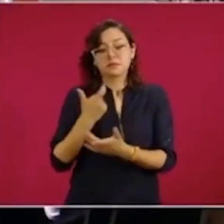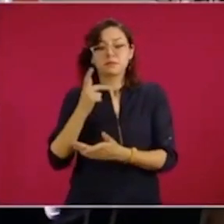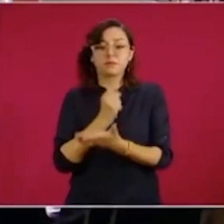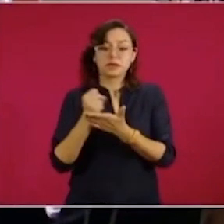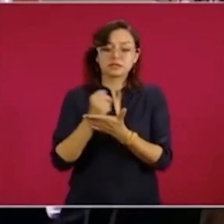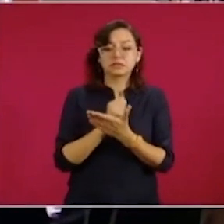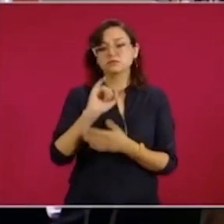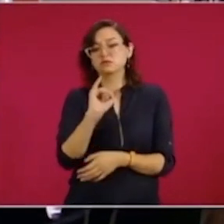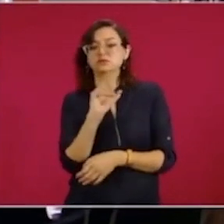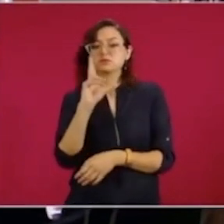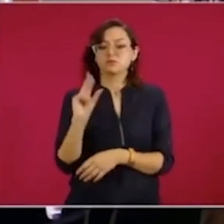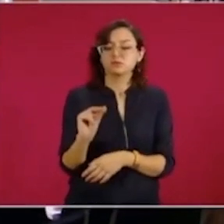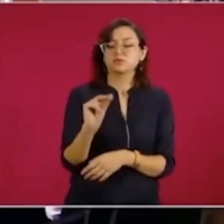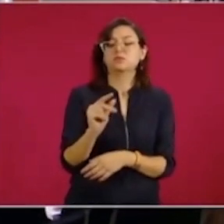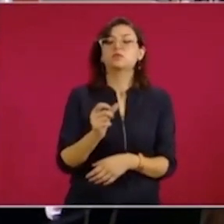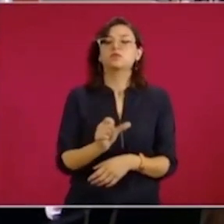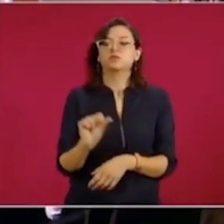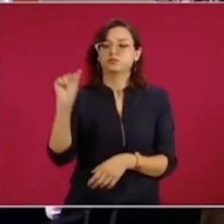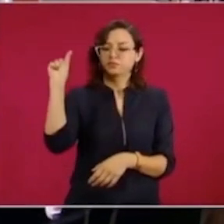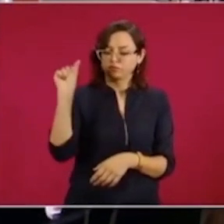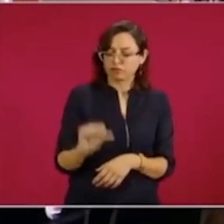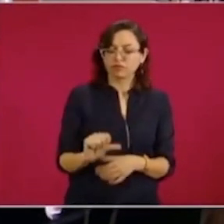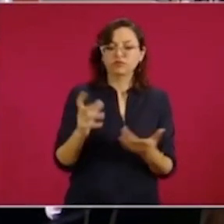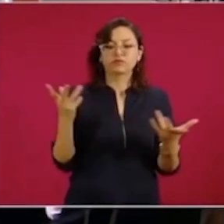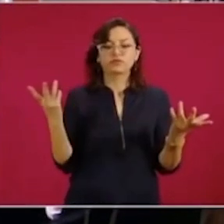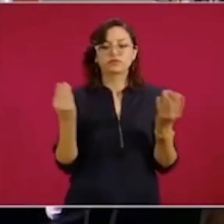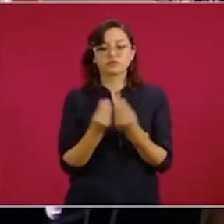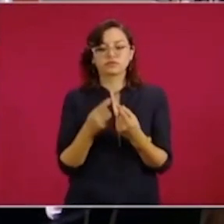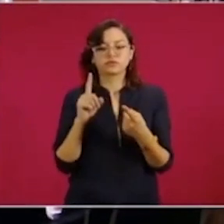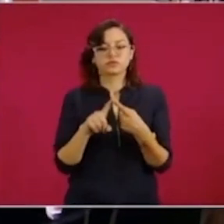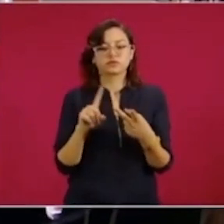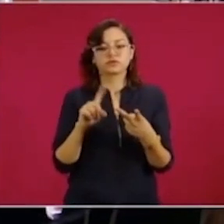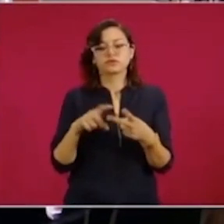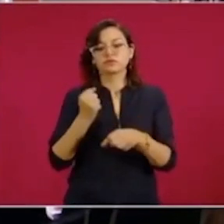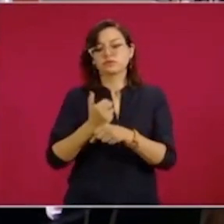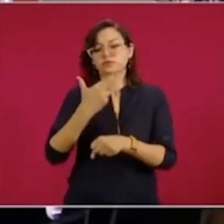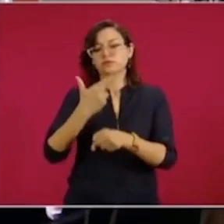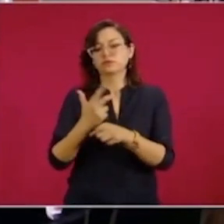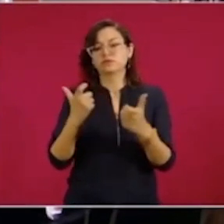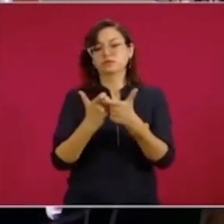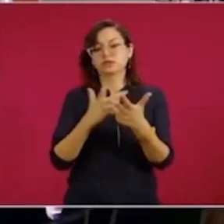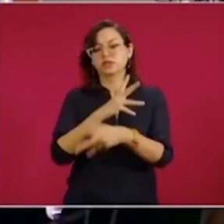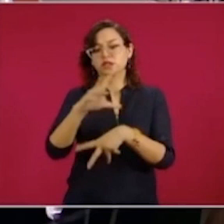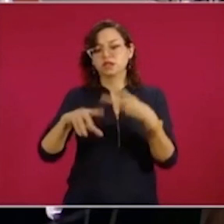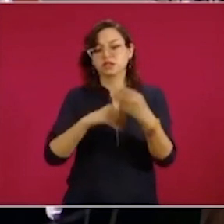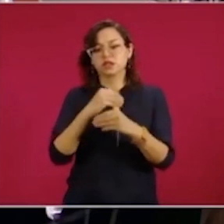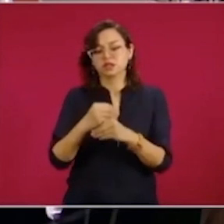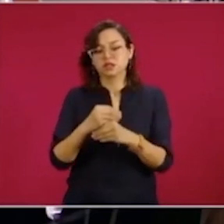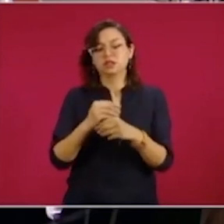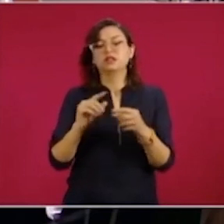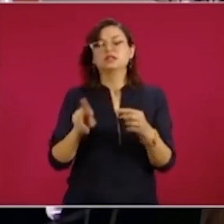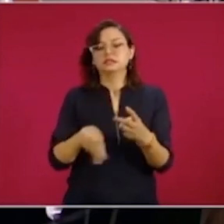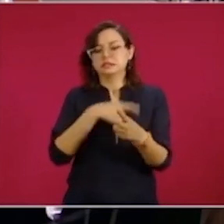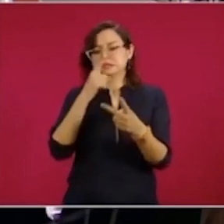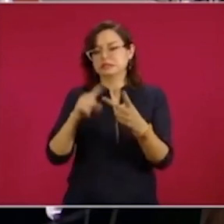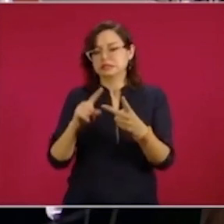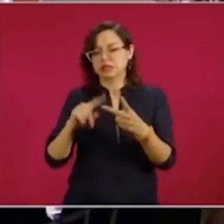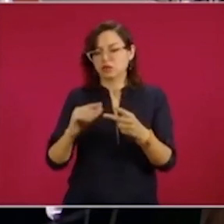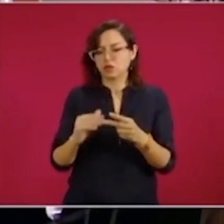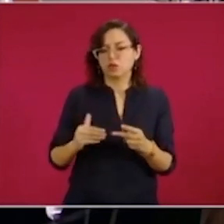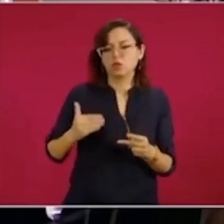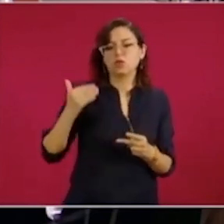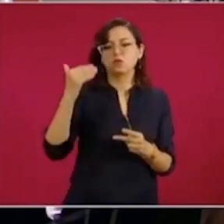día de hoy que, en coordinación con la Secretaría de Economía, habilitamos el siguiente paso, esto es